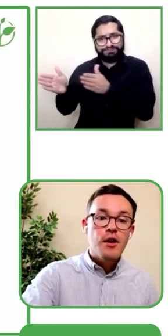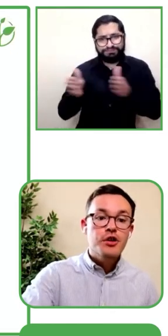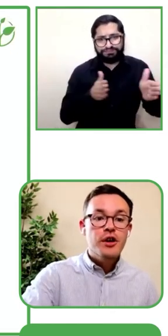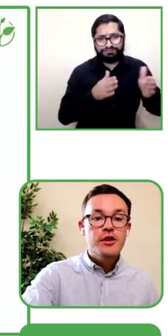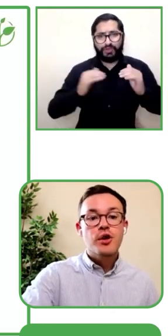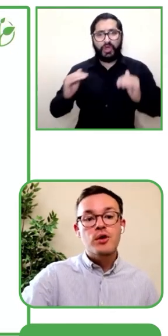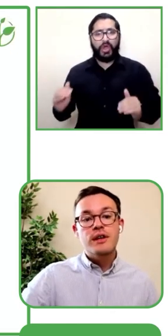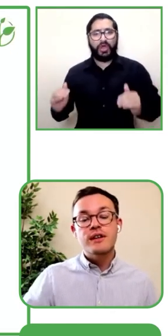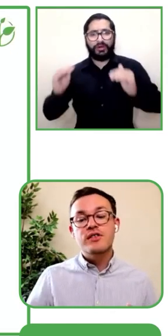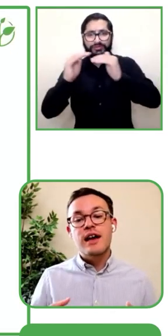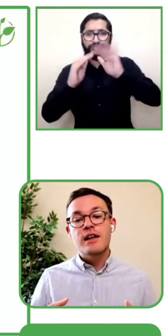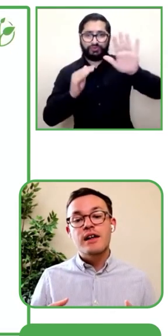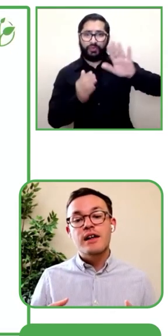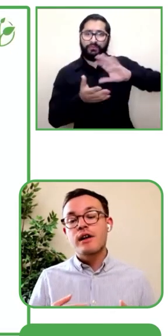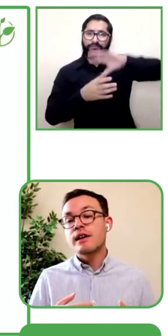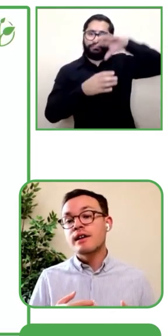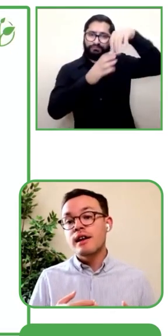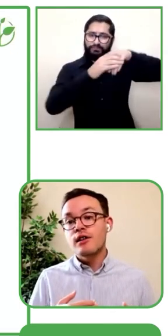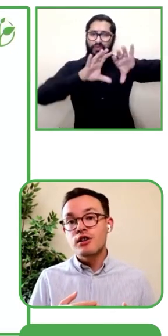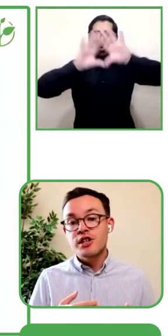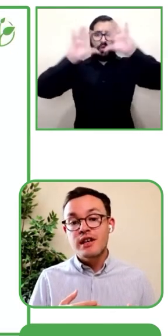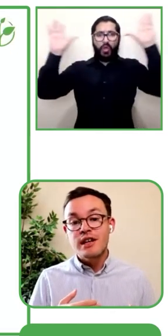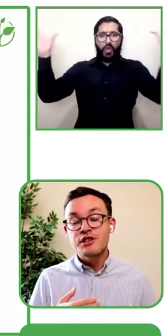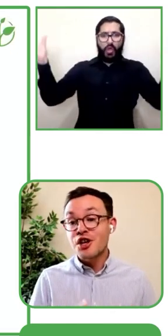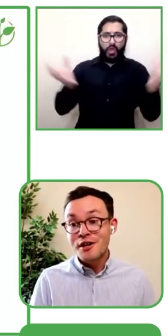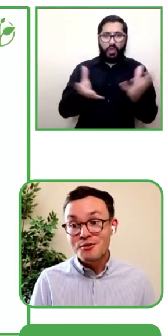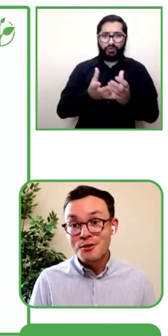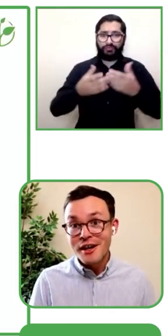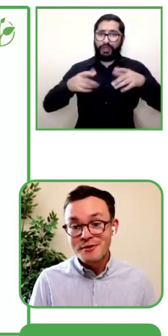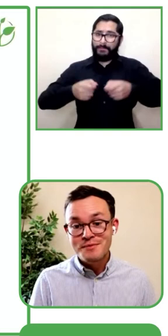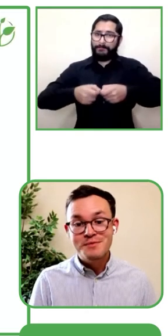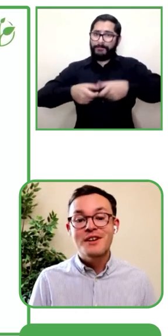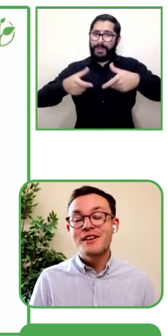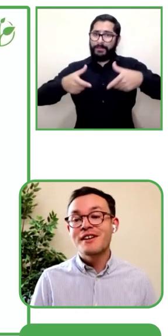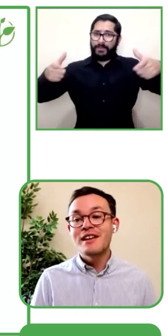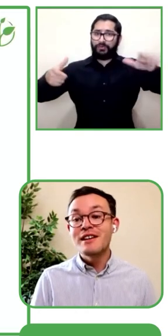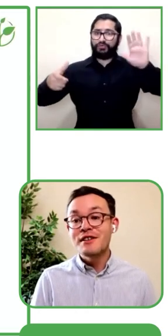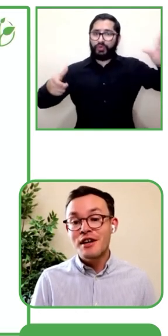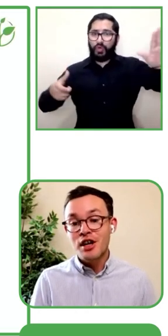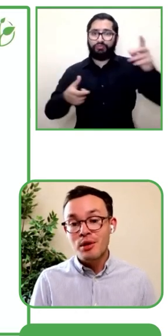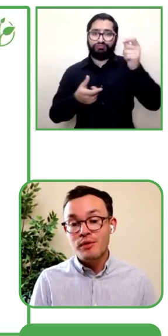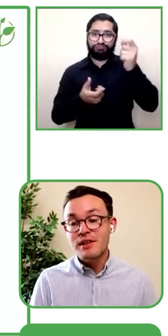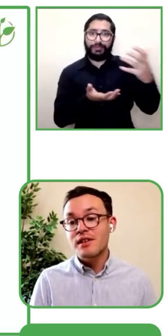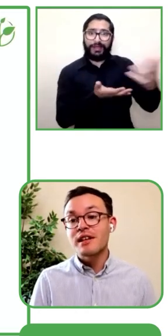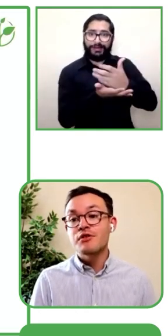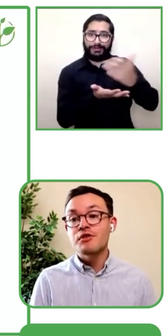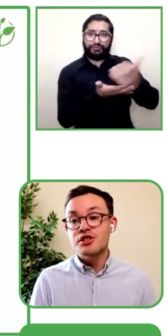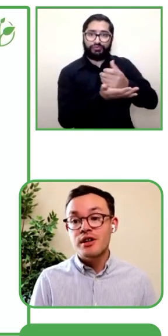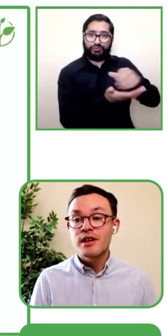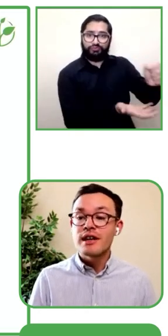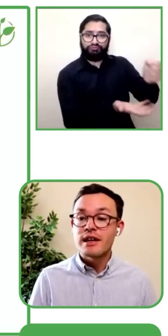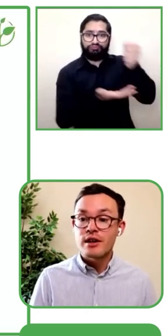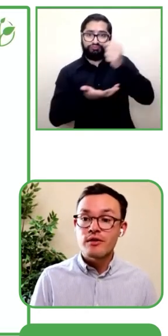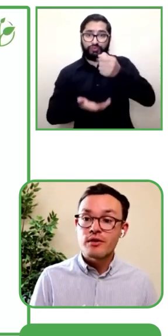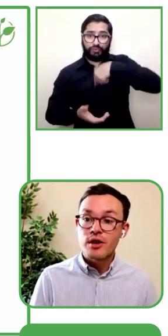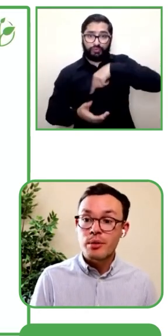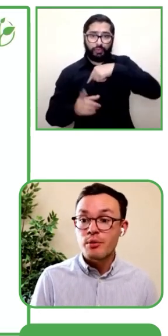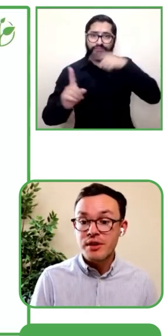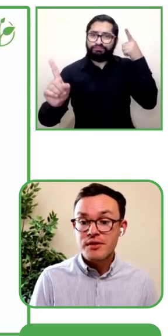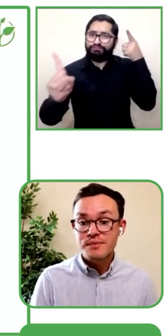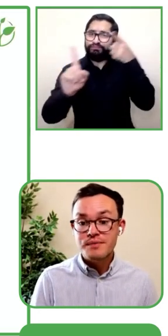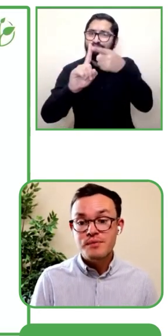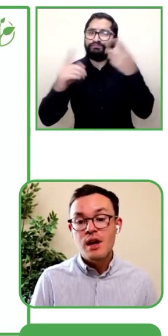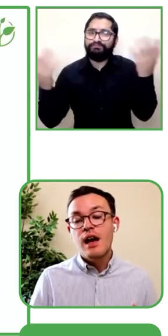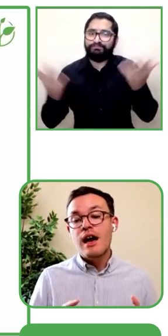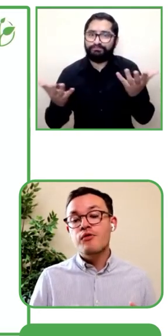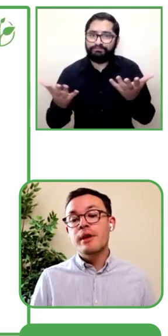aumentar sus propios ingresos también. Nuestro objetivo actual es el lanzamiento de China, India en un par